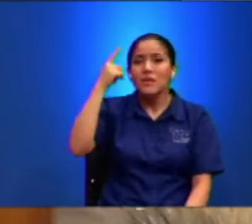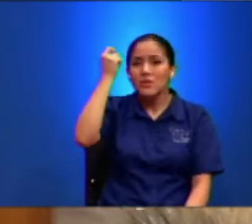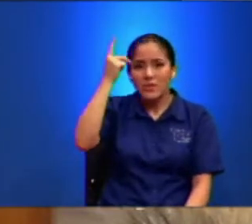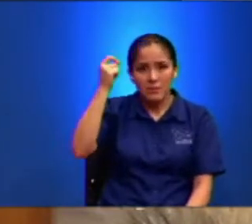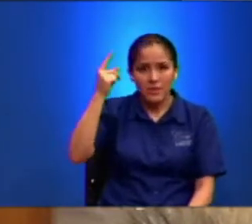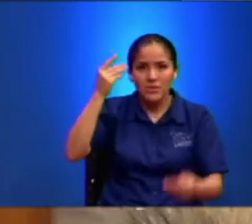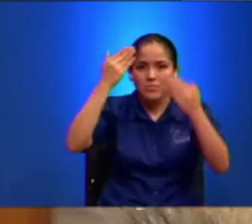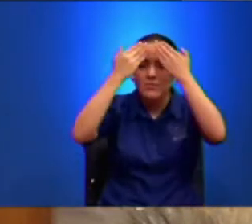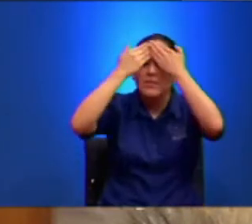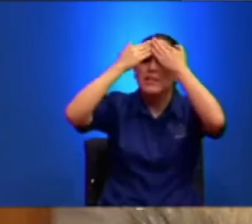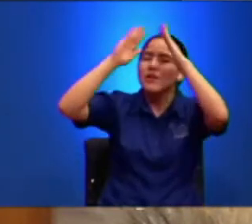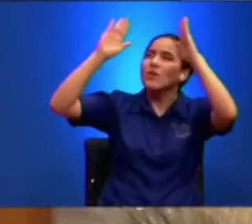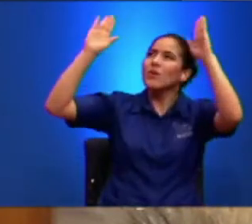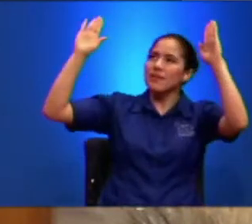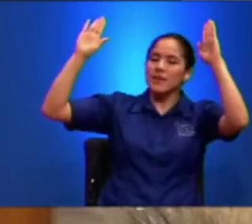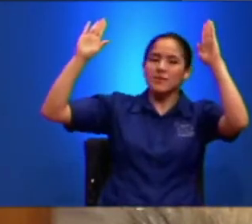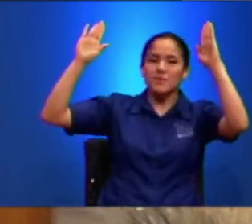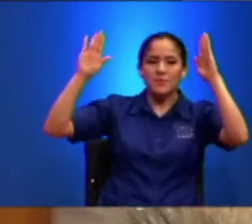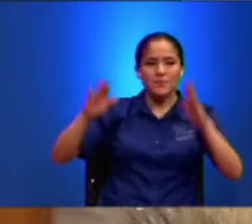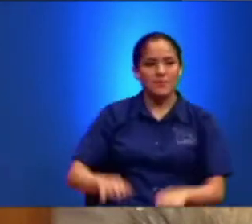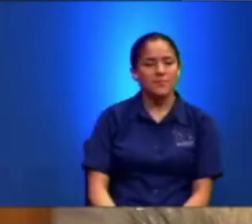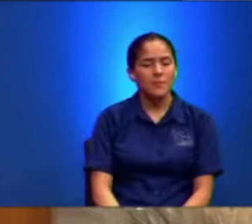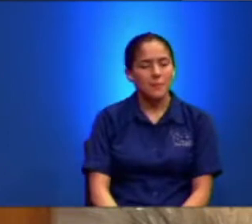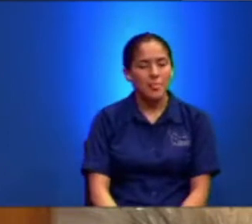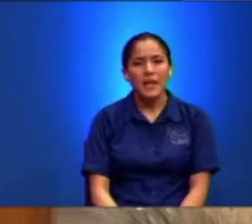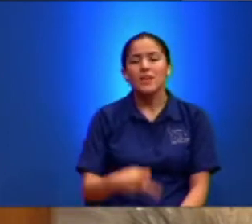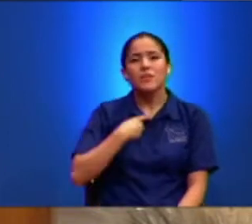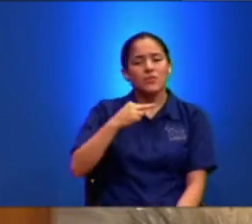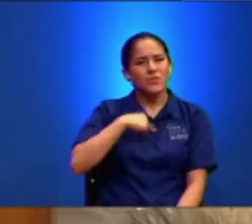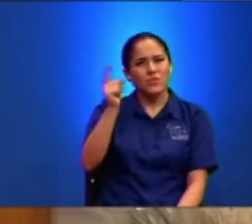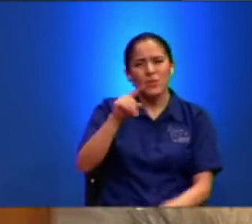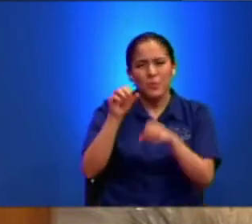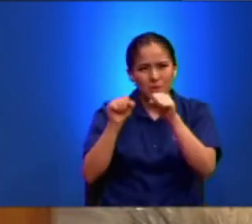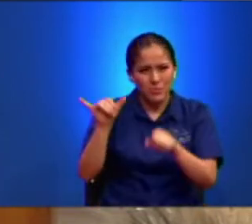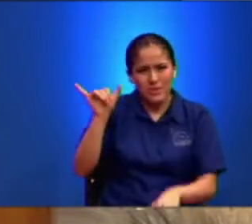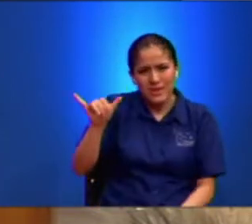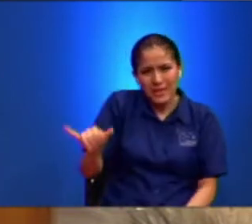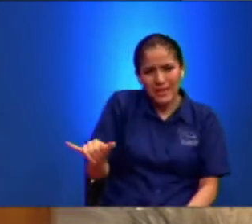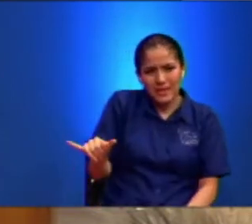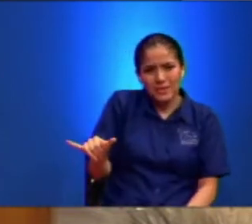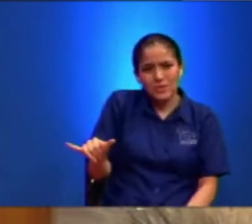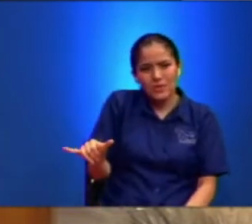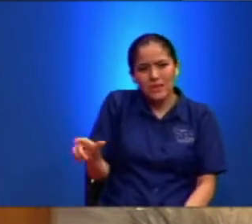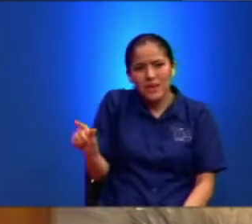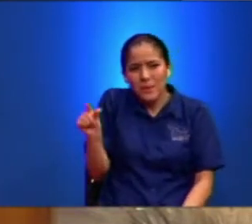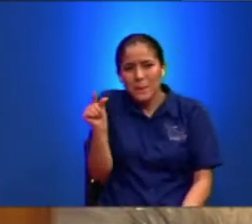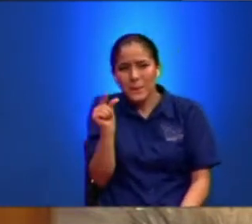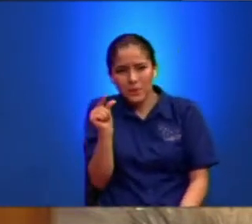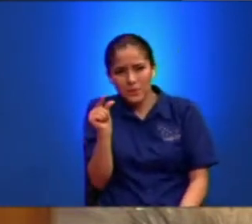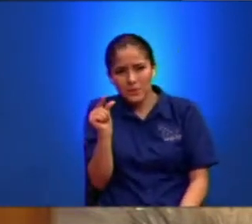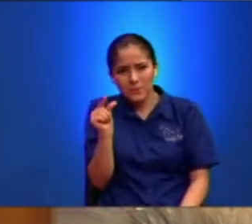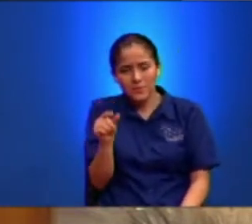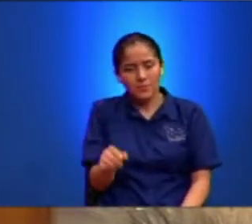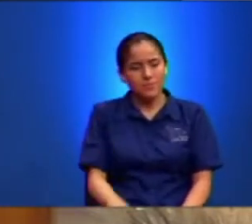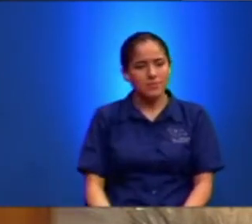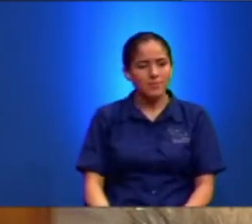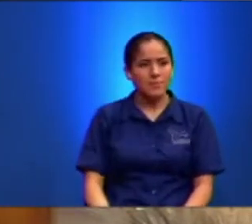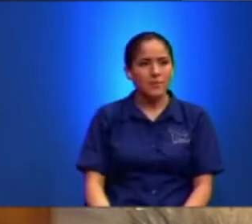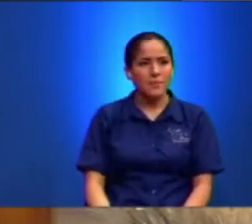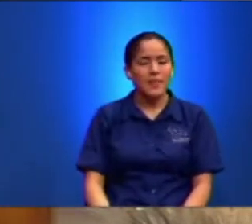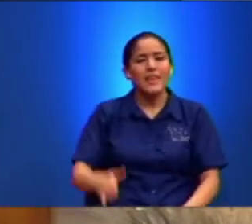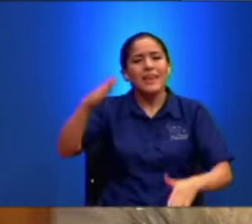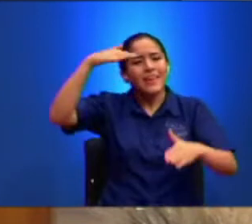No Nos Podemos Quedar En La Orilla No Te Quedes En La Orilla Por Favor Hermano